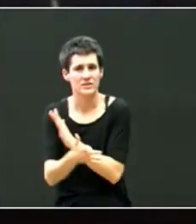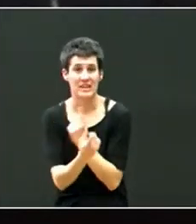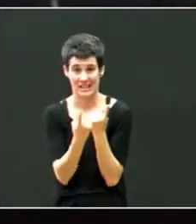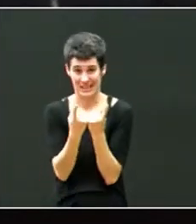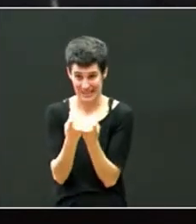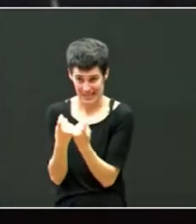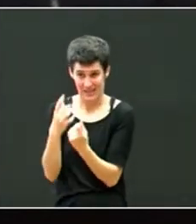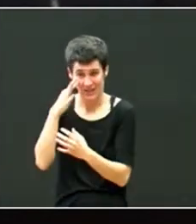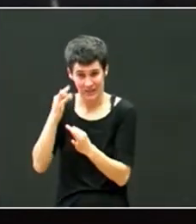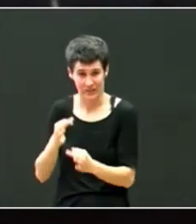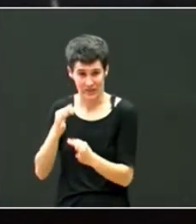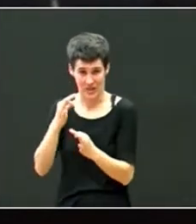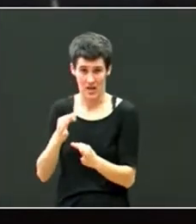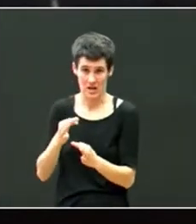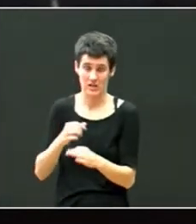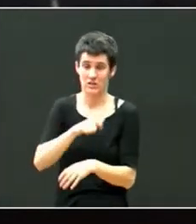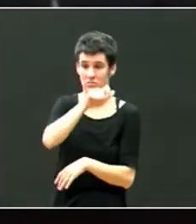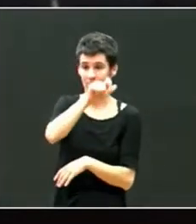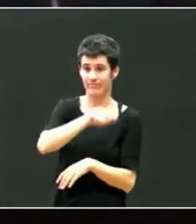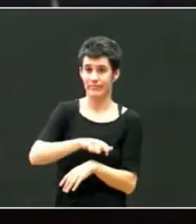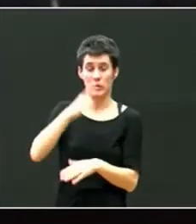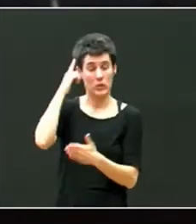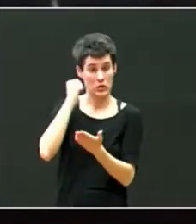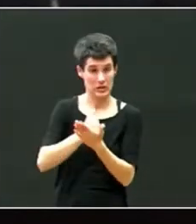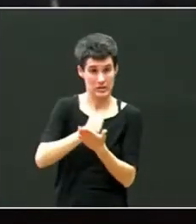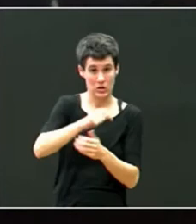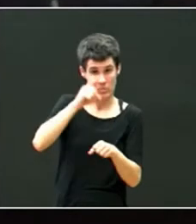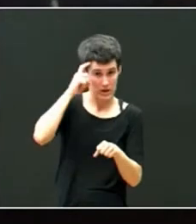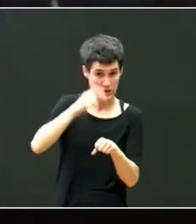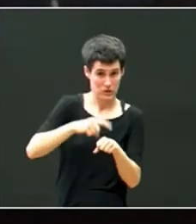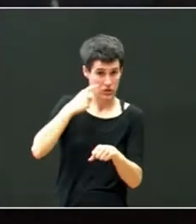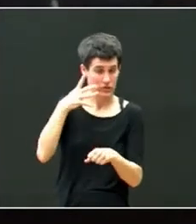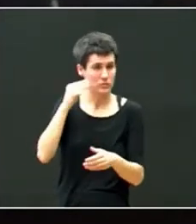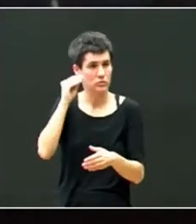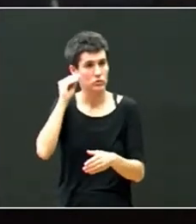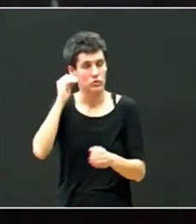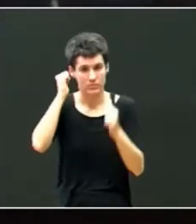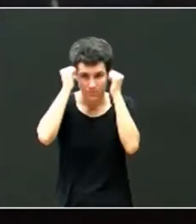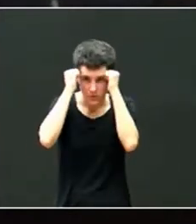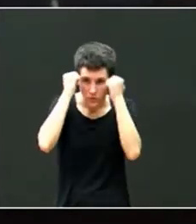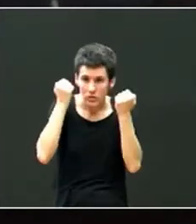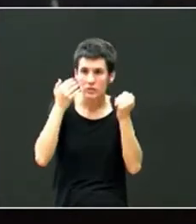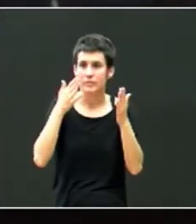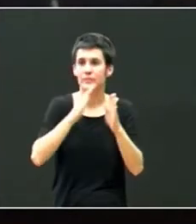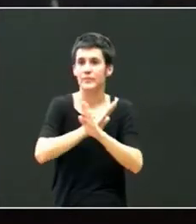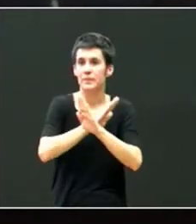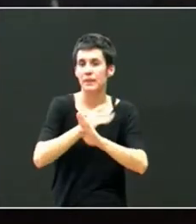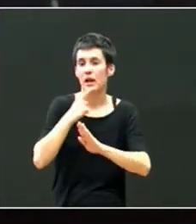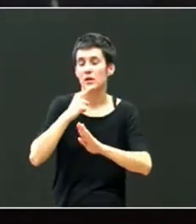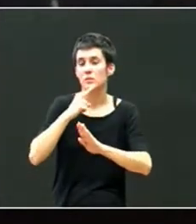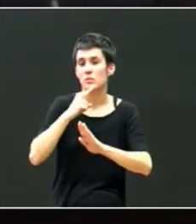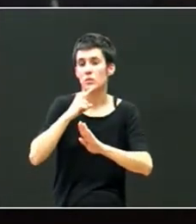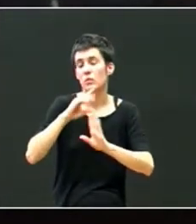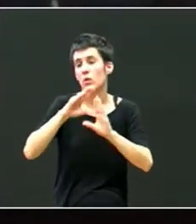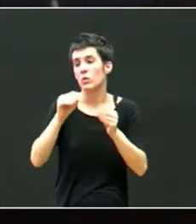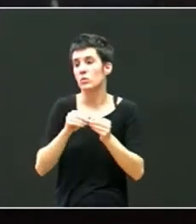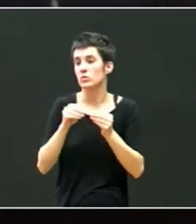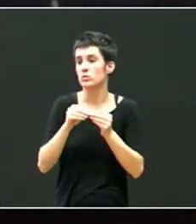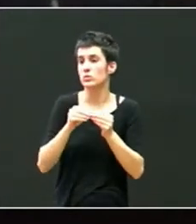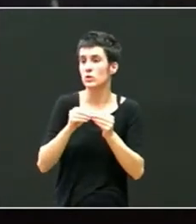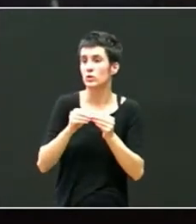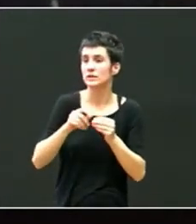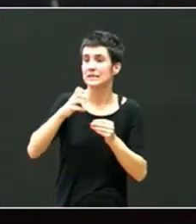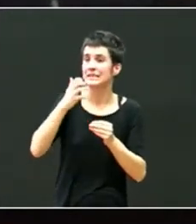estudiosos del trauma como Stephen Porges hablan de que la inmovilización sin miedo el permanecer abrazado inmóvil a una figura de apego es